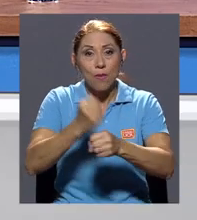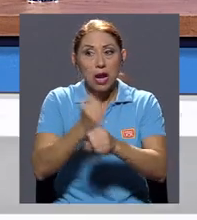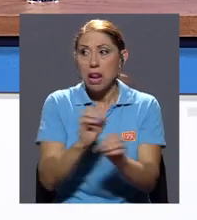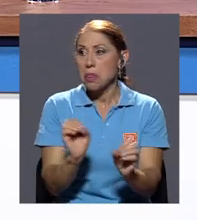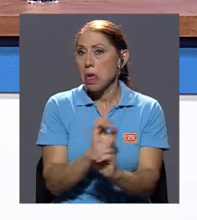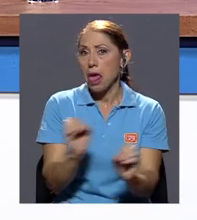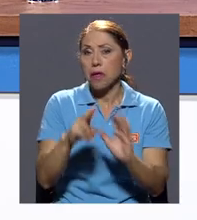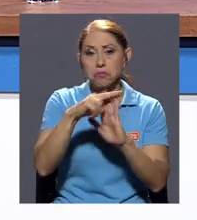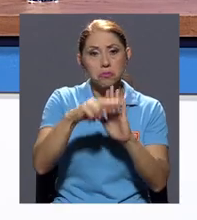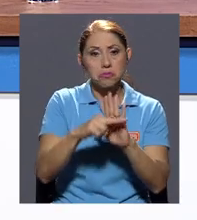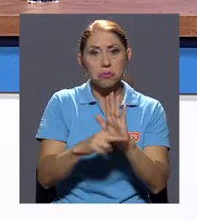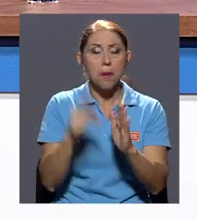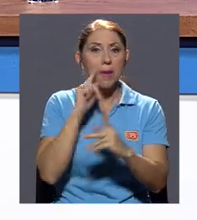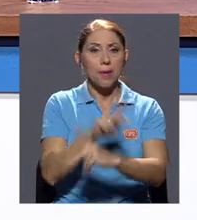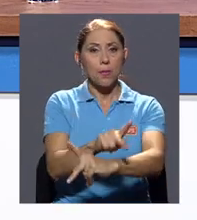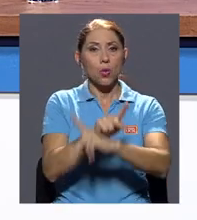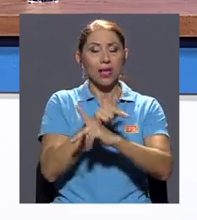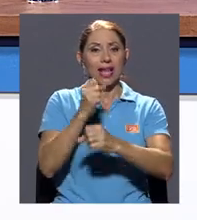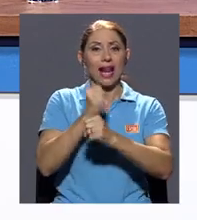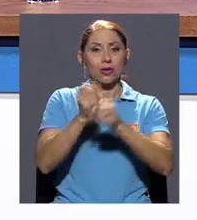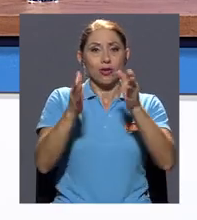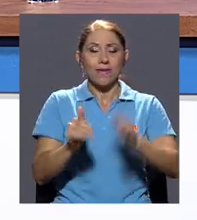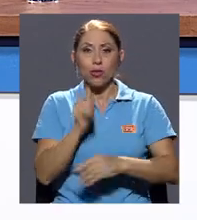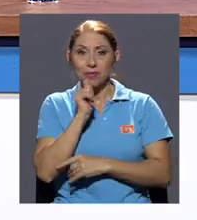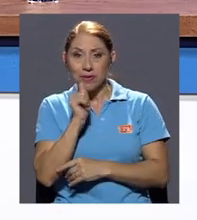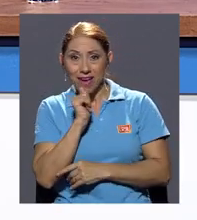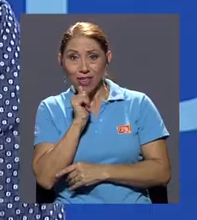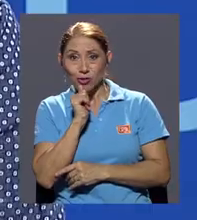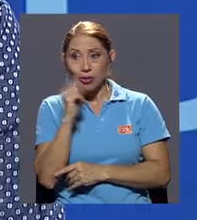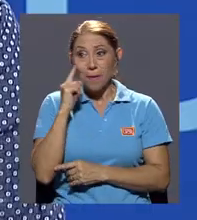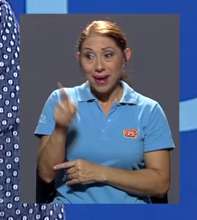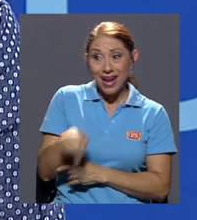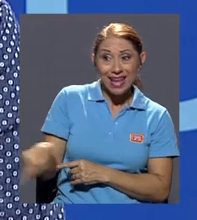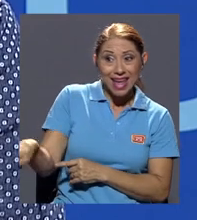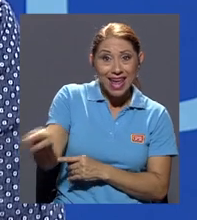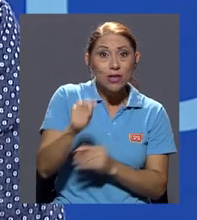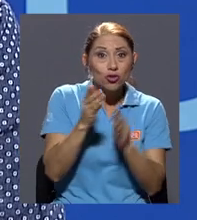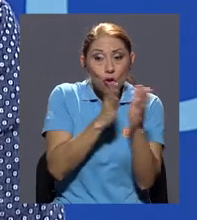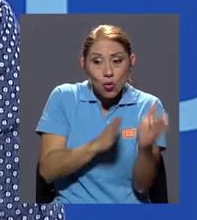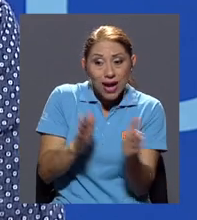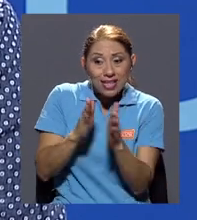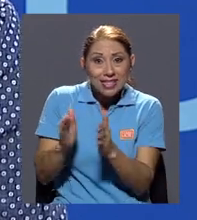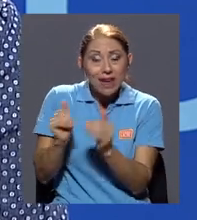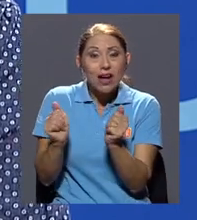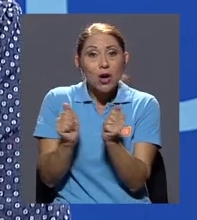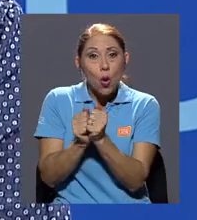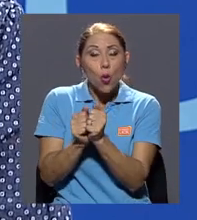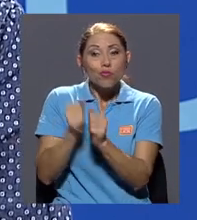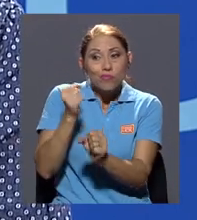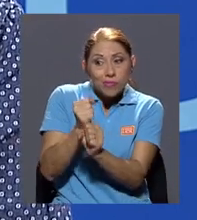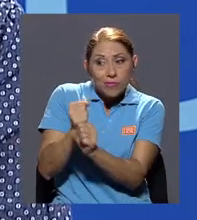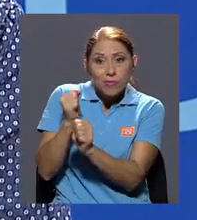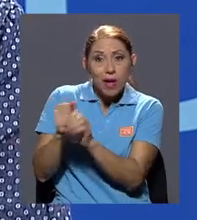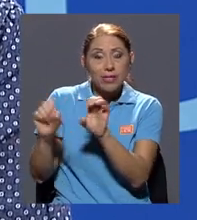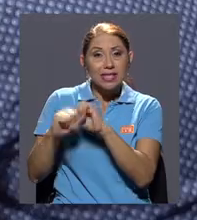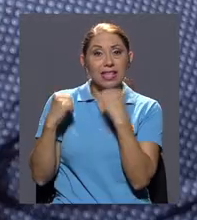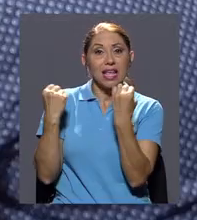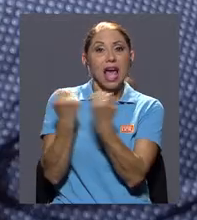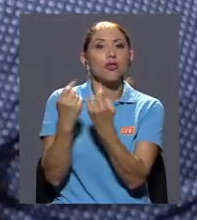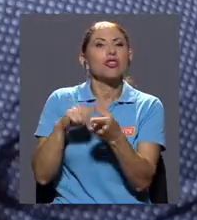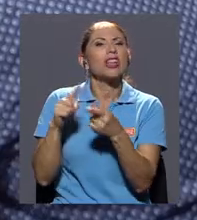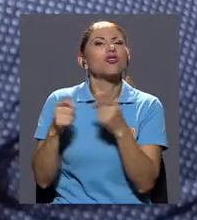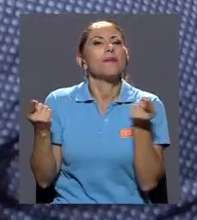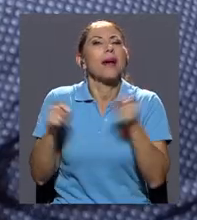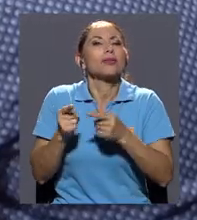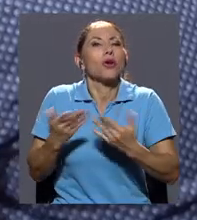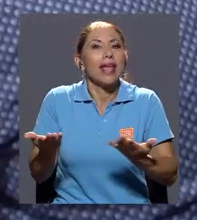normativa para proteger a los trabajadores en el sector privado, que se organizaban sindicalmente. Entonces, ¿qué es lo que tuvimos? Tuvimos